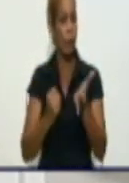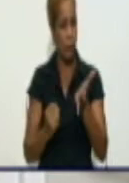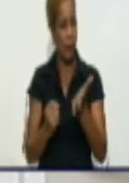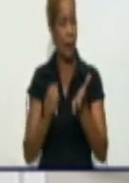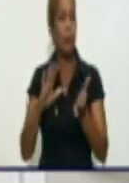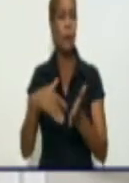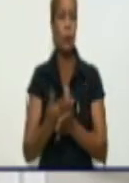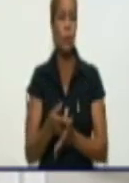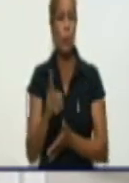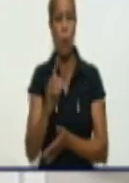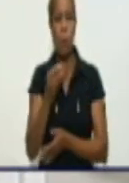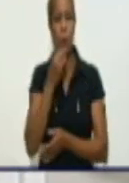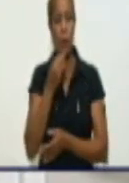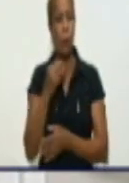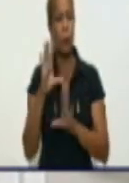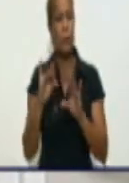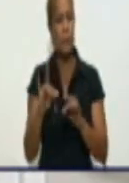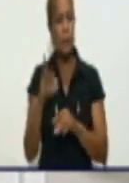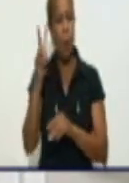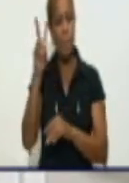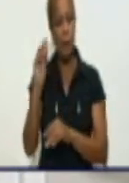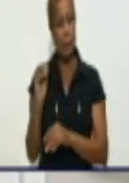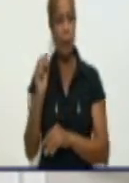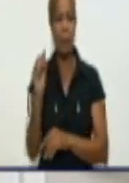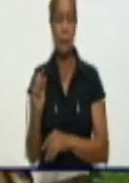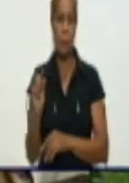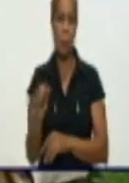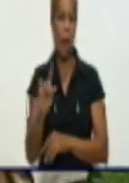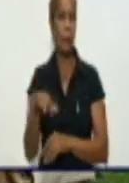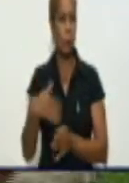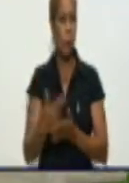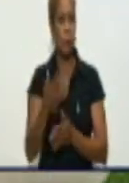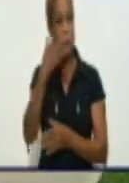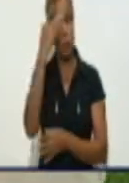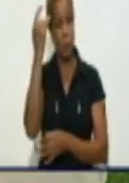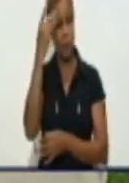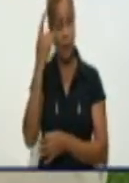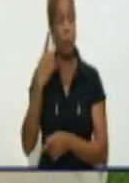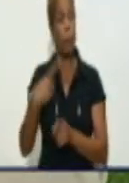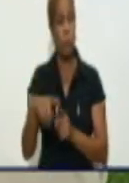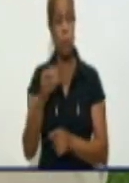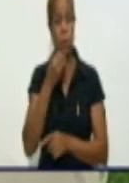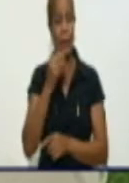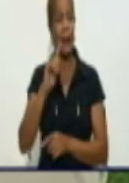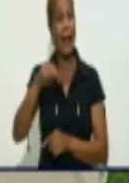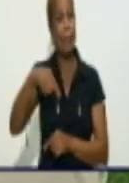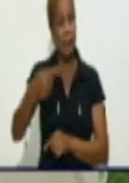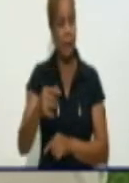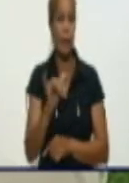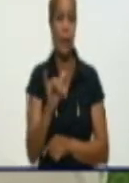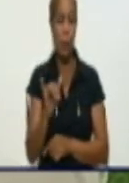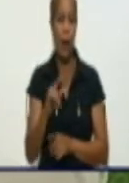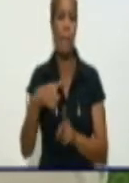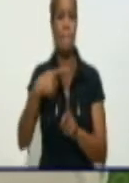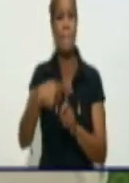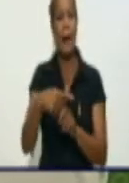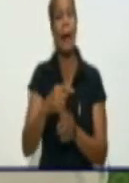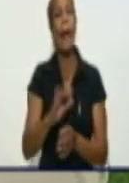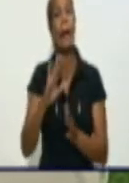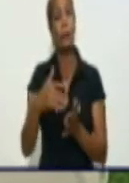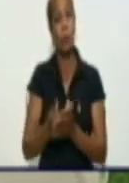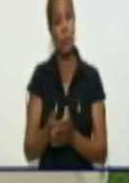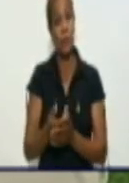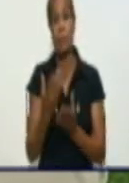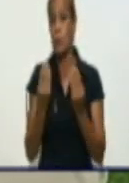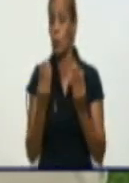el número. Es decir, que la situación sigue siendo compleja. Como hemos anunciado en el espacio informativo. Teniendo en cuenta la cantidad de personas que hoy